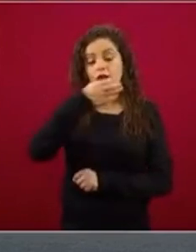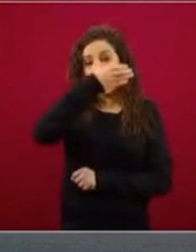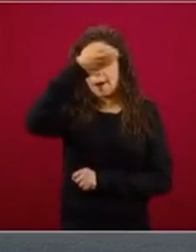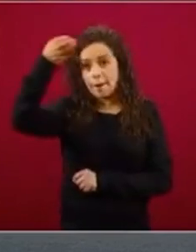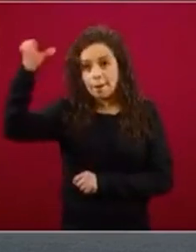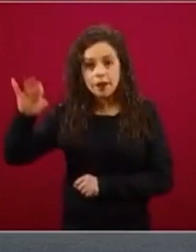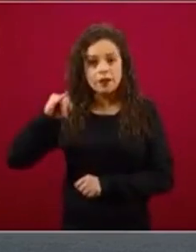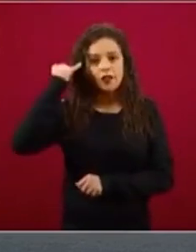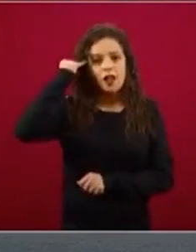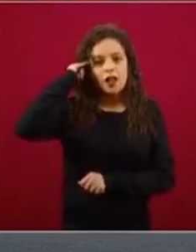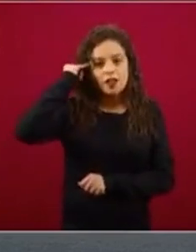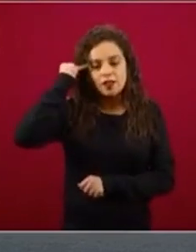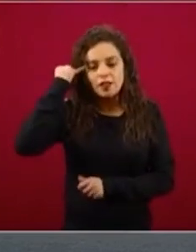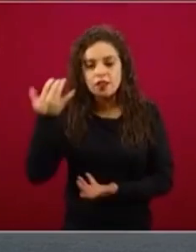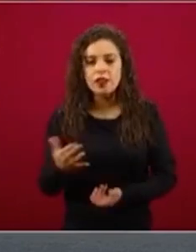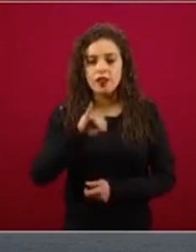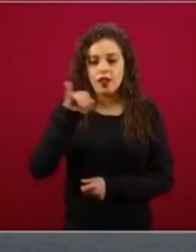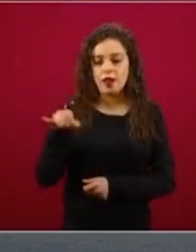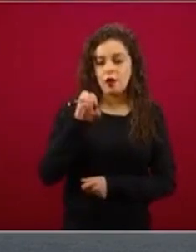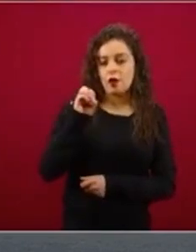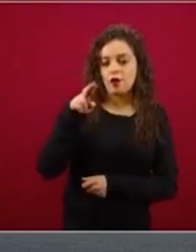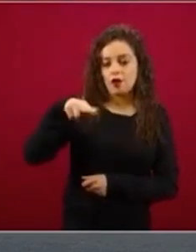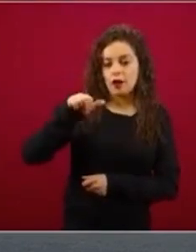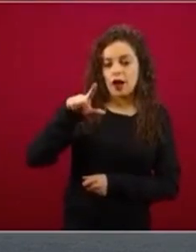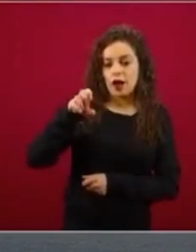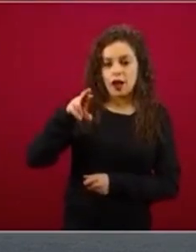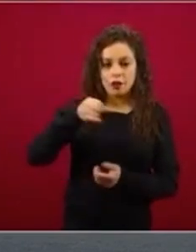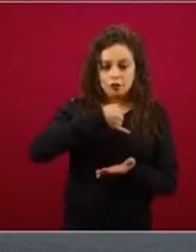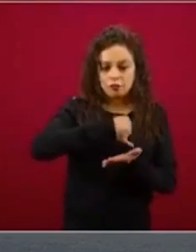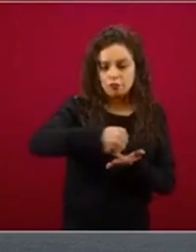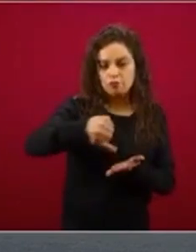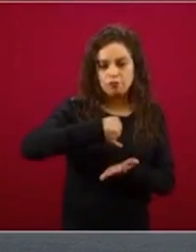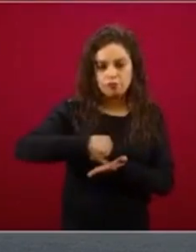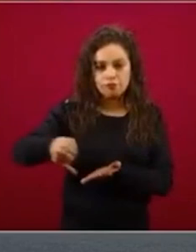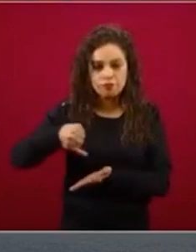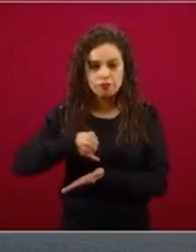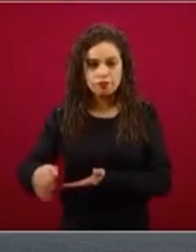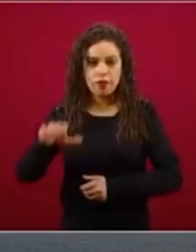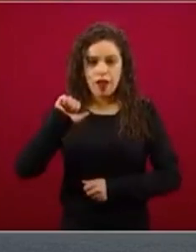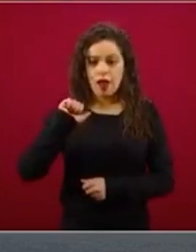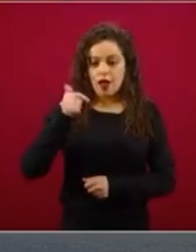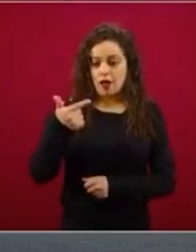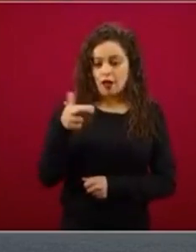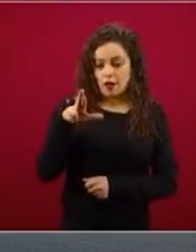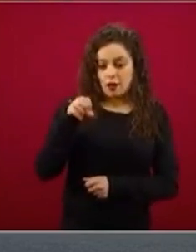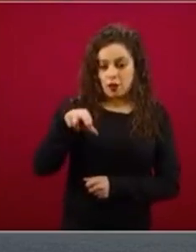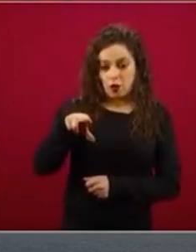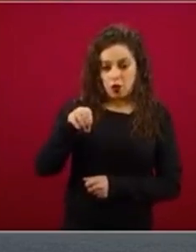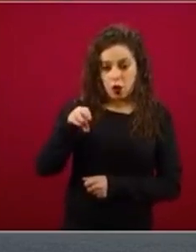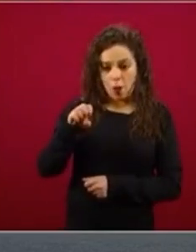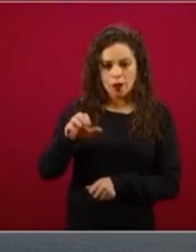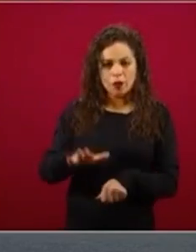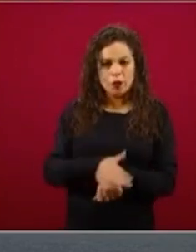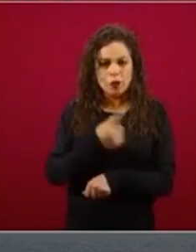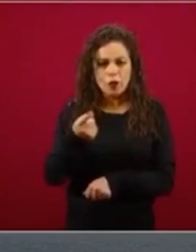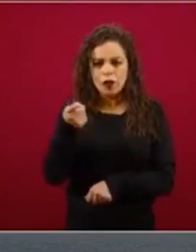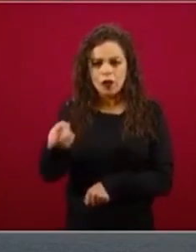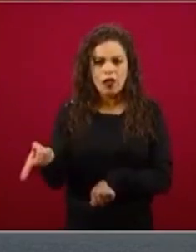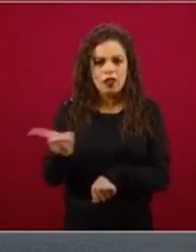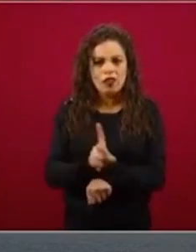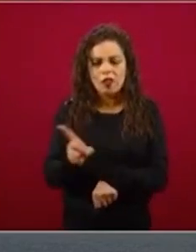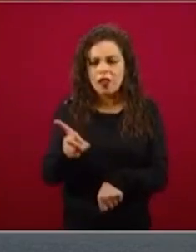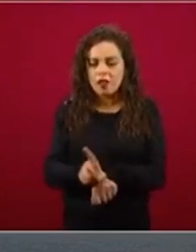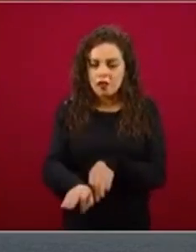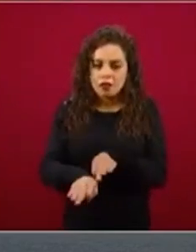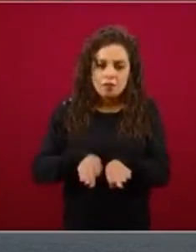jornaleros, de los agroindustriales, de los agrónomos, porque ellos trabajan día a día para garantizar la alimentación de